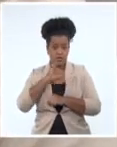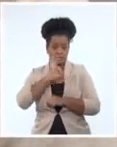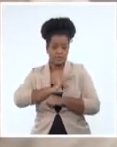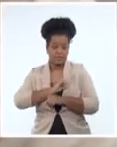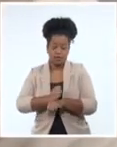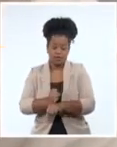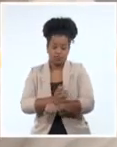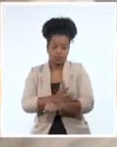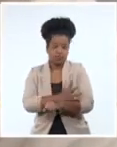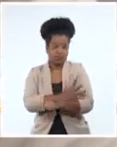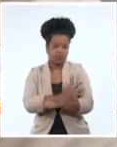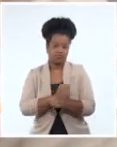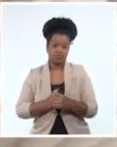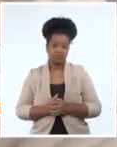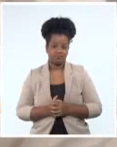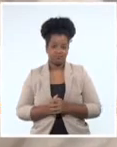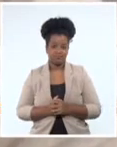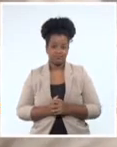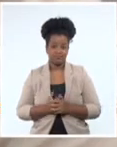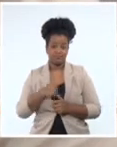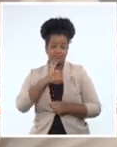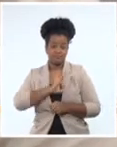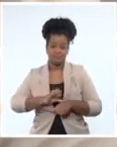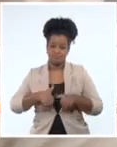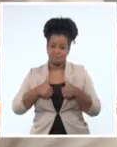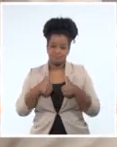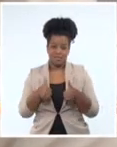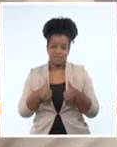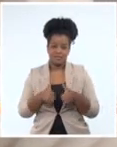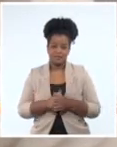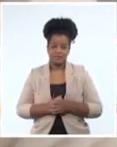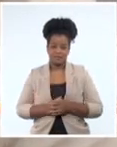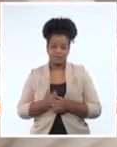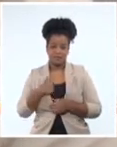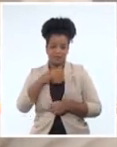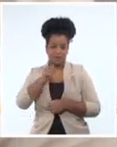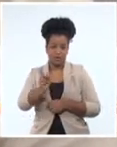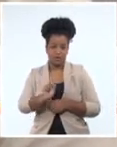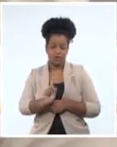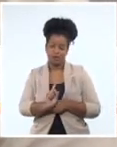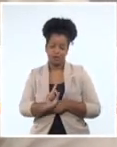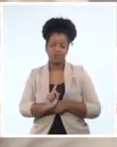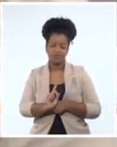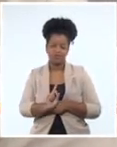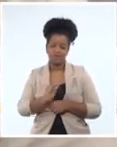y es algo que me satisface enormemente, no voy a decir que no.